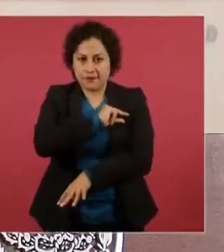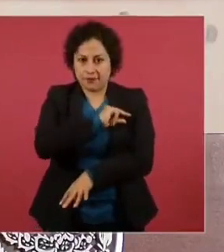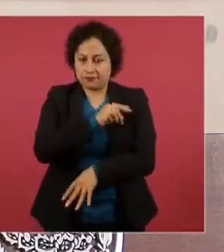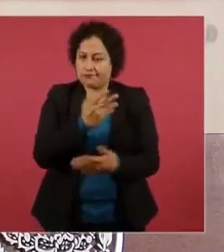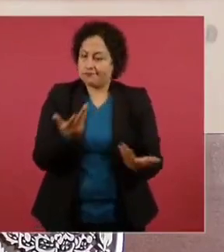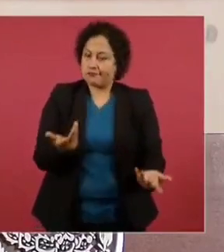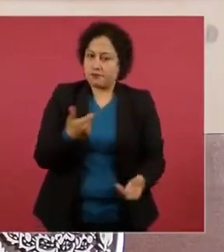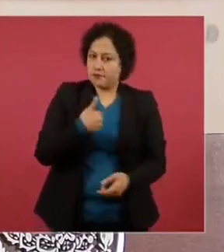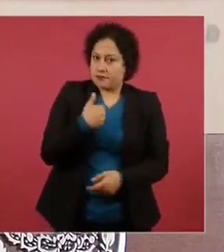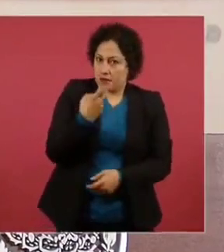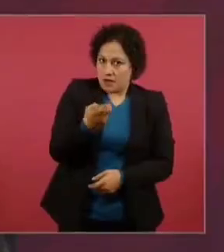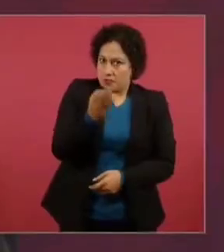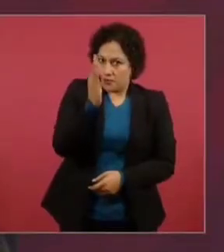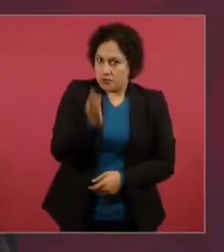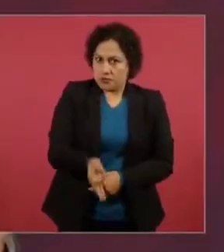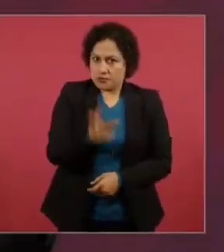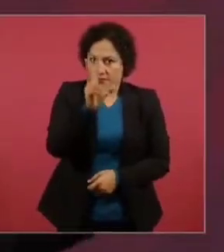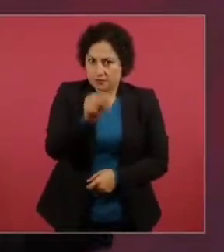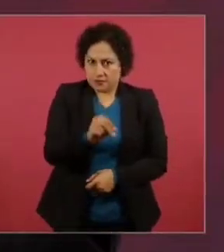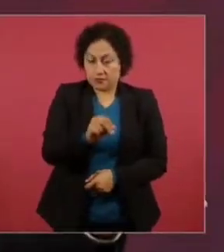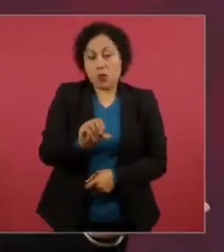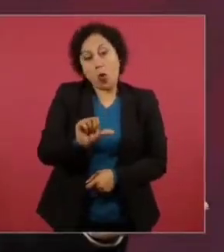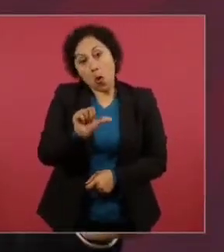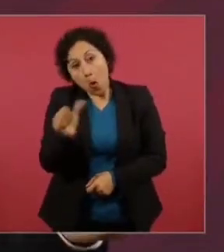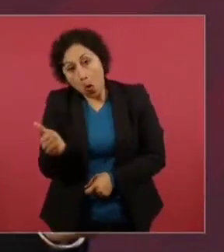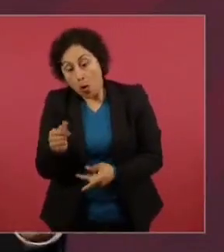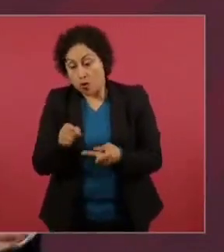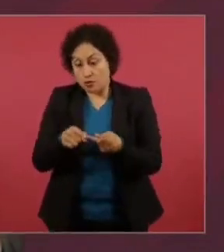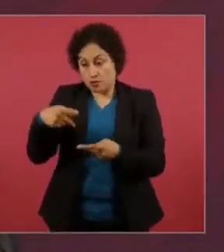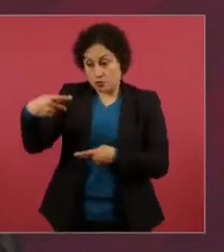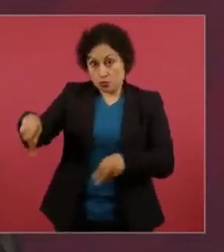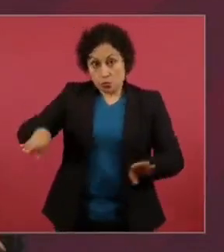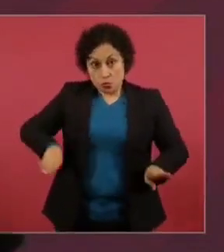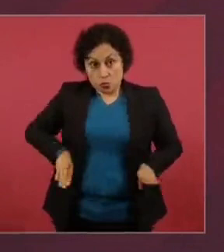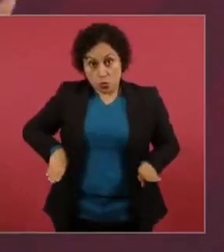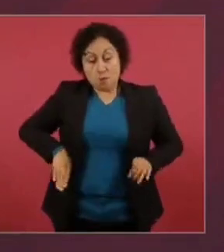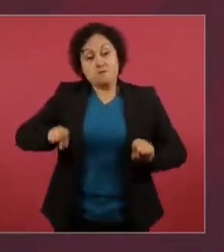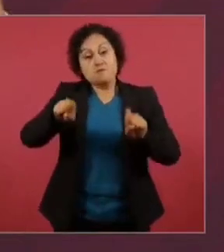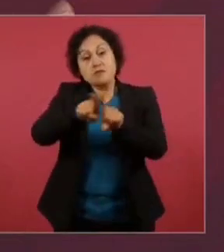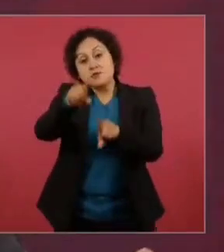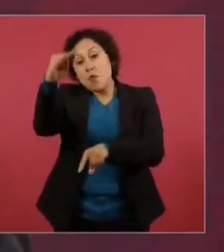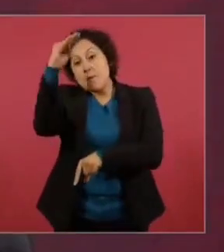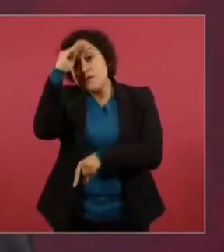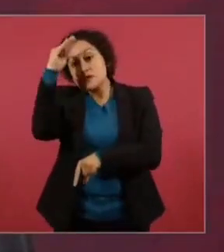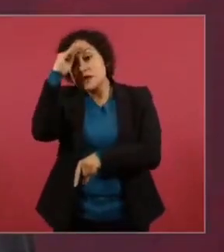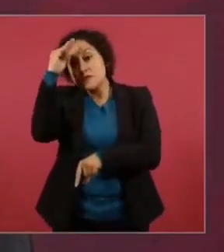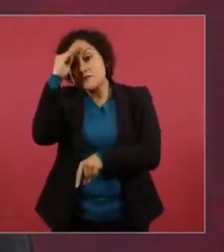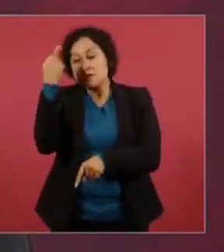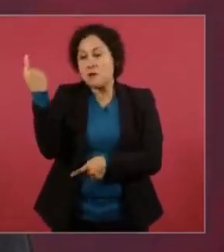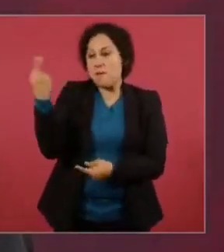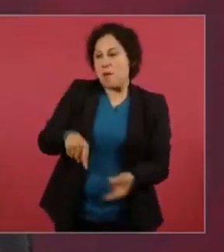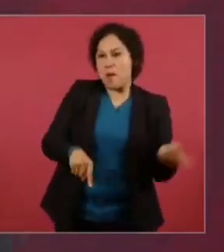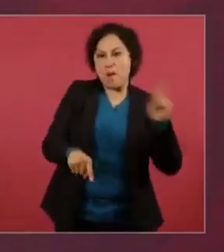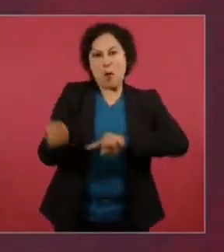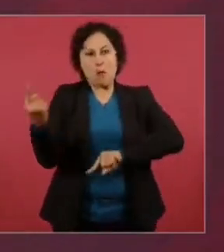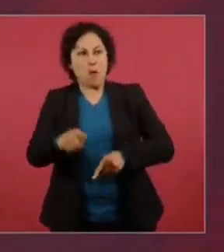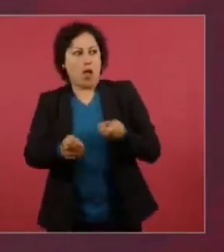autoritarismo, no estoy de acuerdo en que